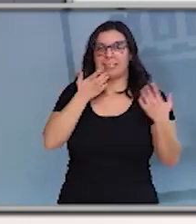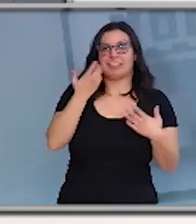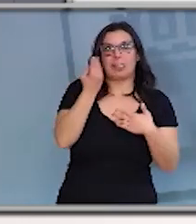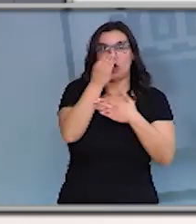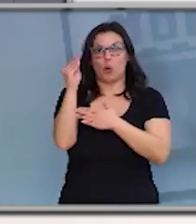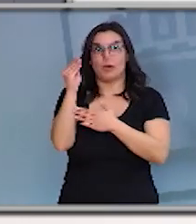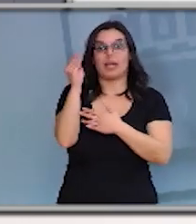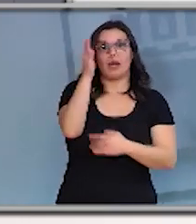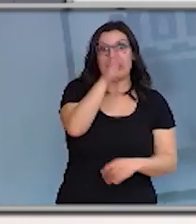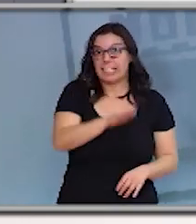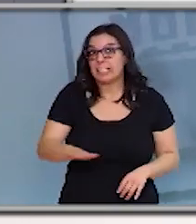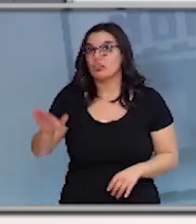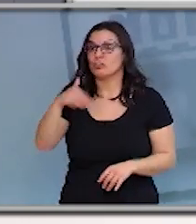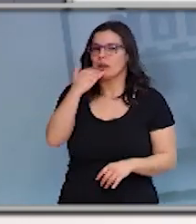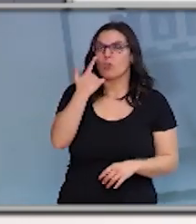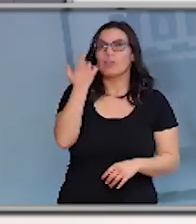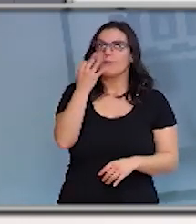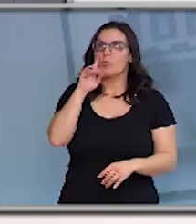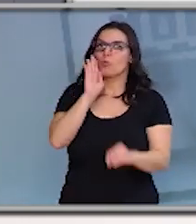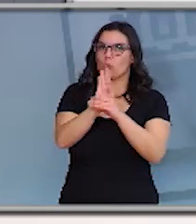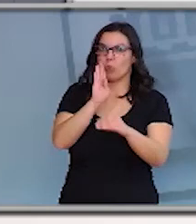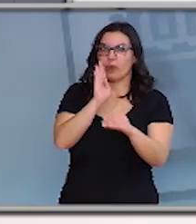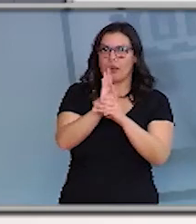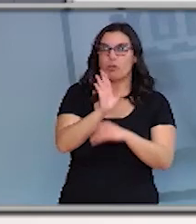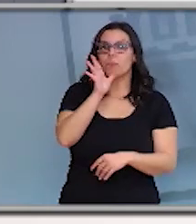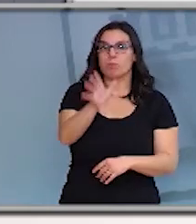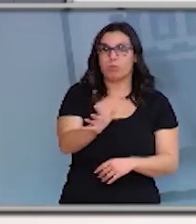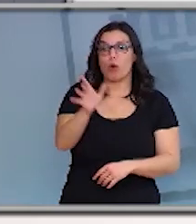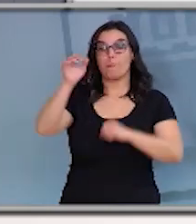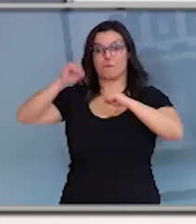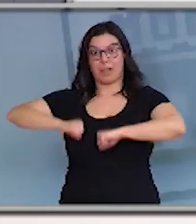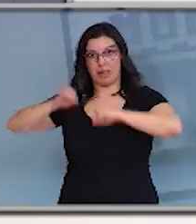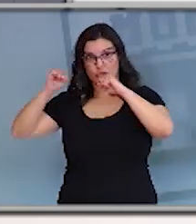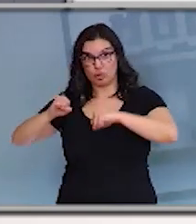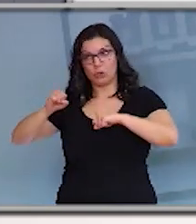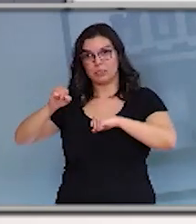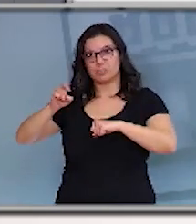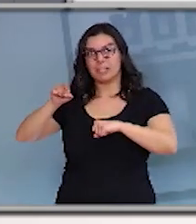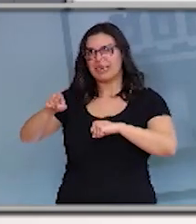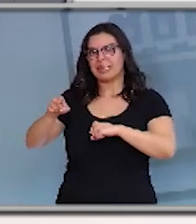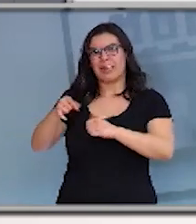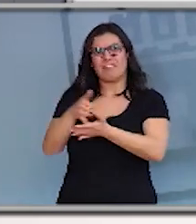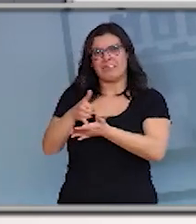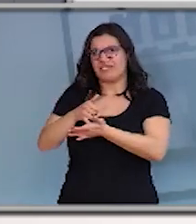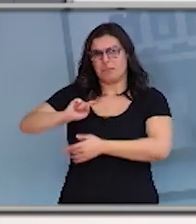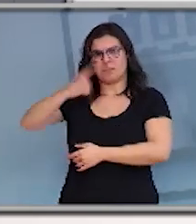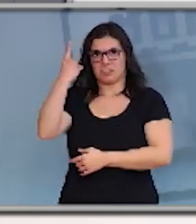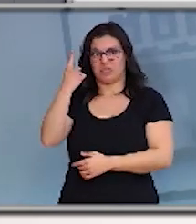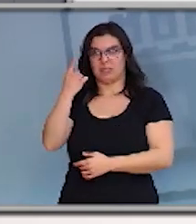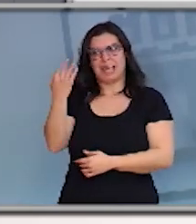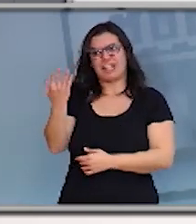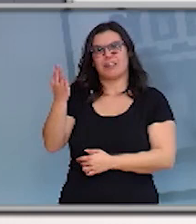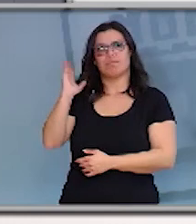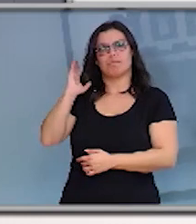si son niños, hay que tener mucho cuidado porque nosas personas mayores son las personas máis frágiles y en las que